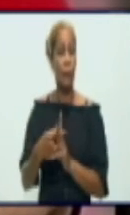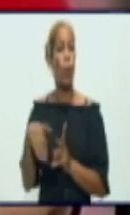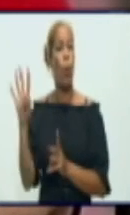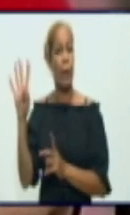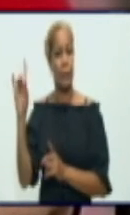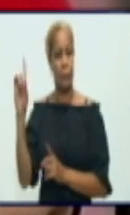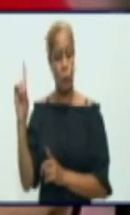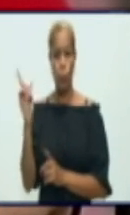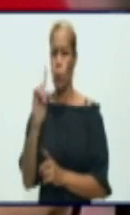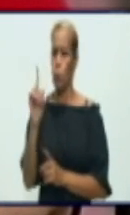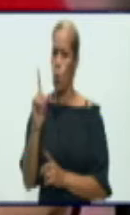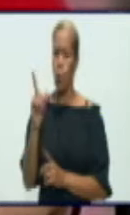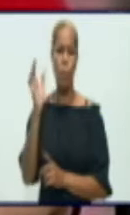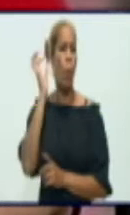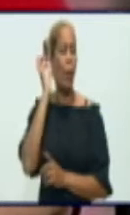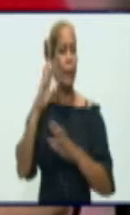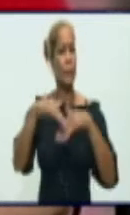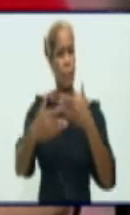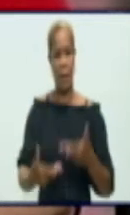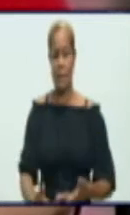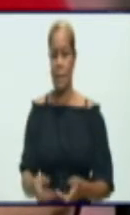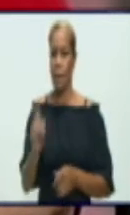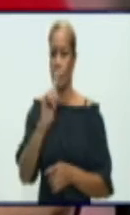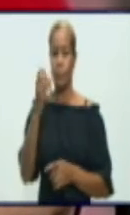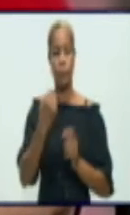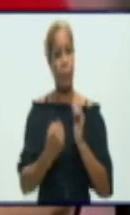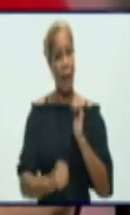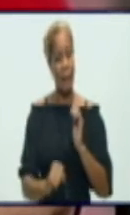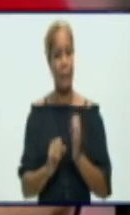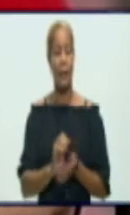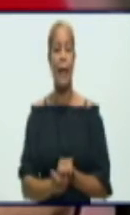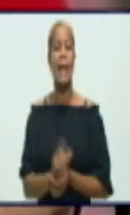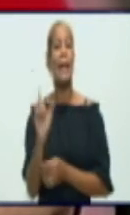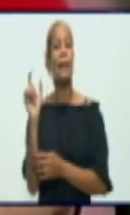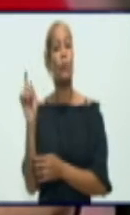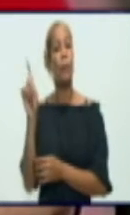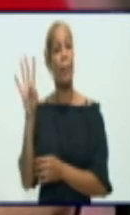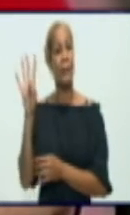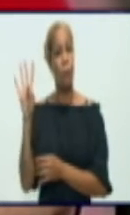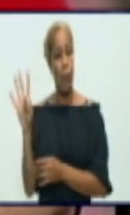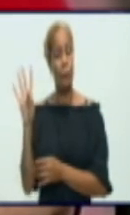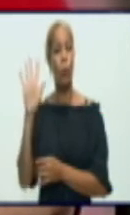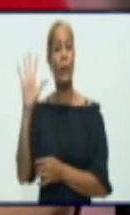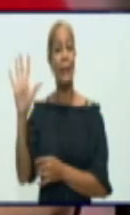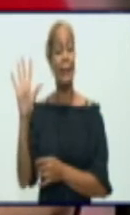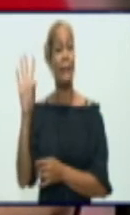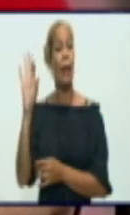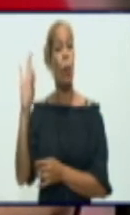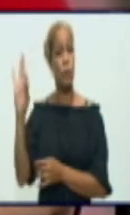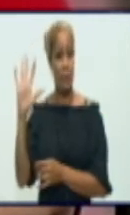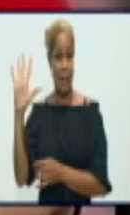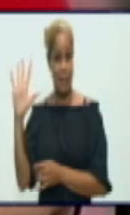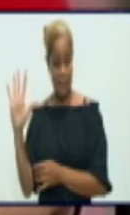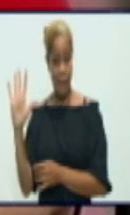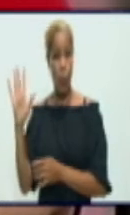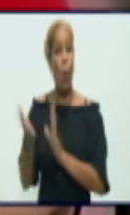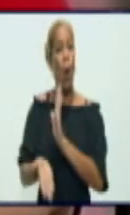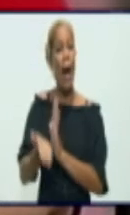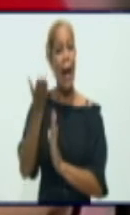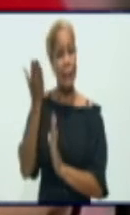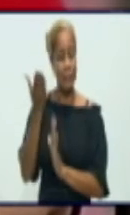No se reportan ni gestantes ni puérperas. Se dieron en las últimas 24 horas 587 altas y tenemos 6